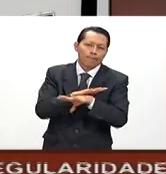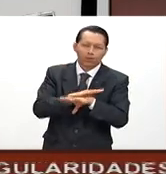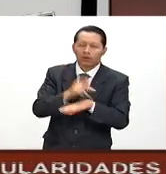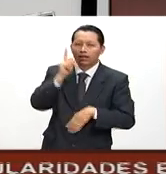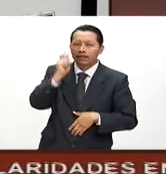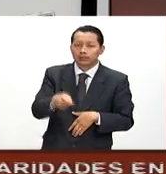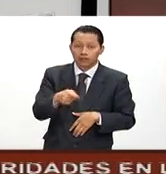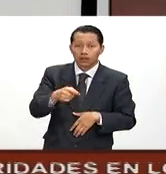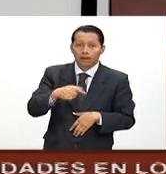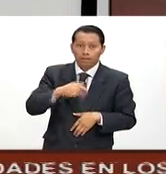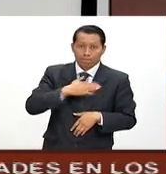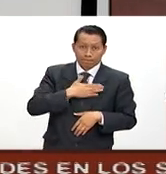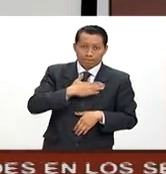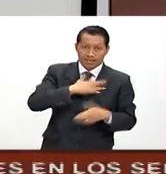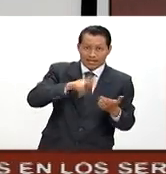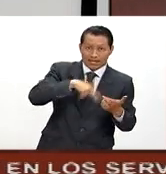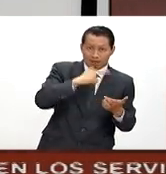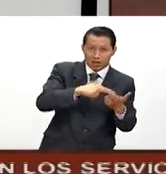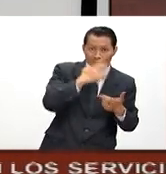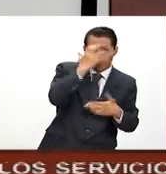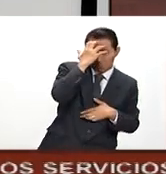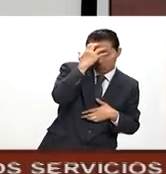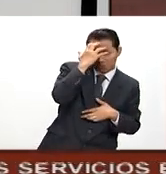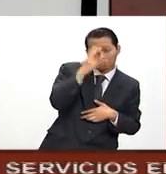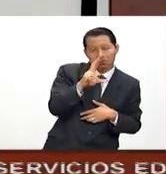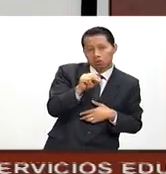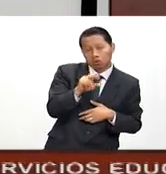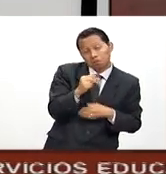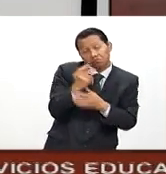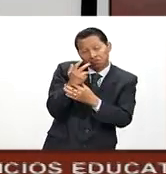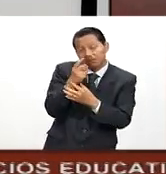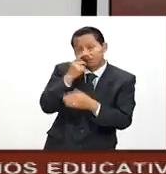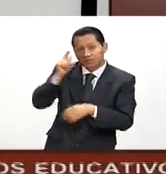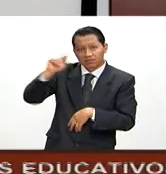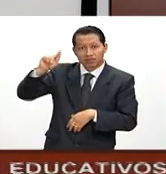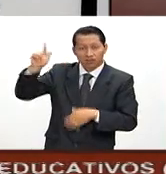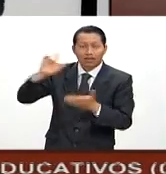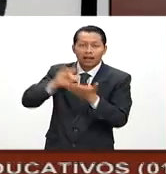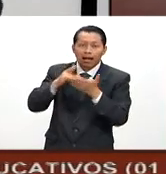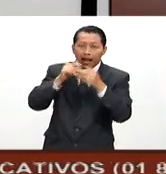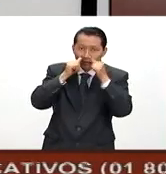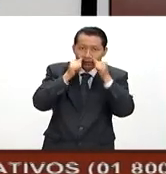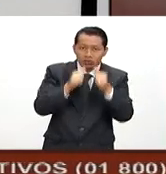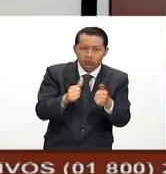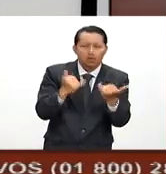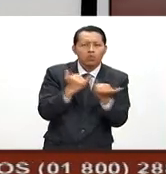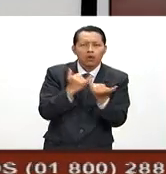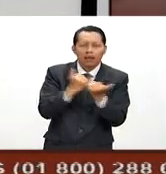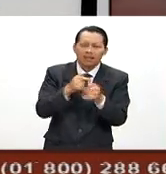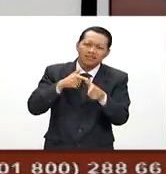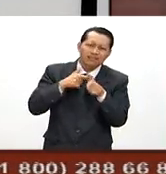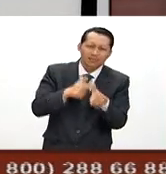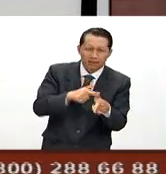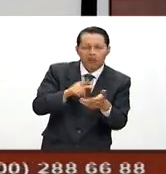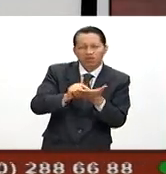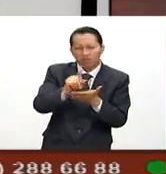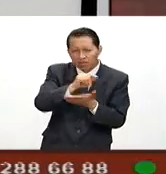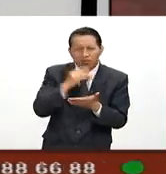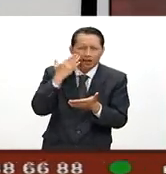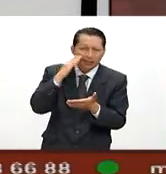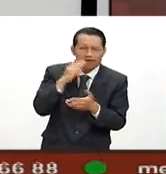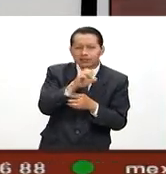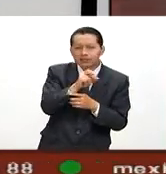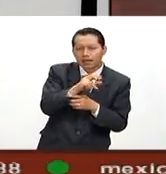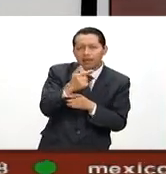porque se avergüence de su región. Al menos eso dicen los especialistas. Muchas gracias por su atención. No olviden seguirme en las redes sociales. Yo soy César Gabriel,